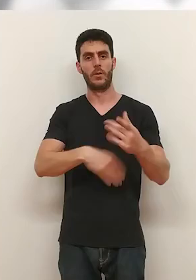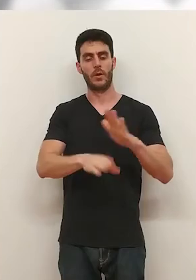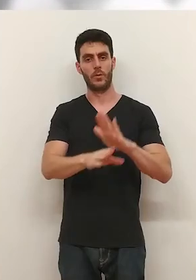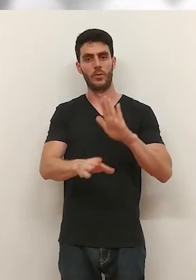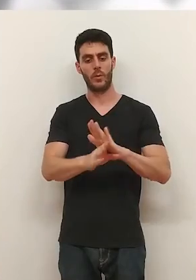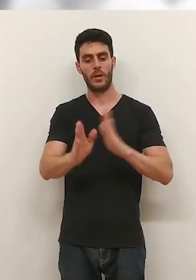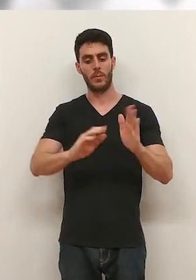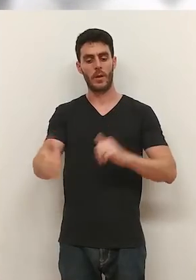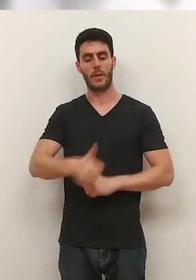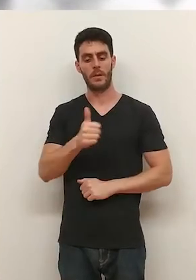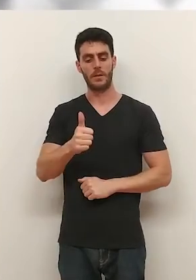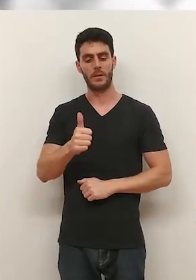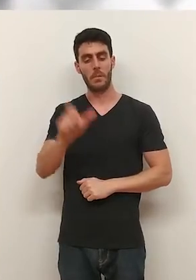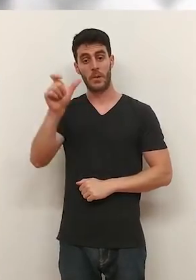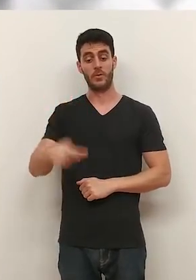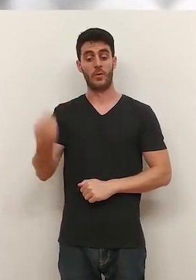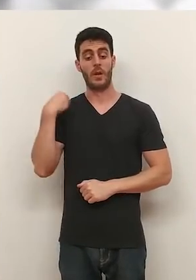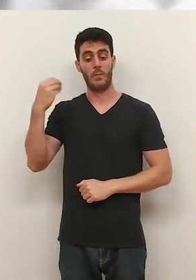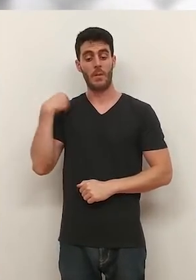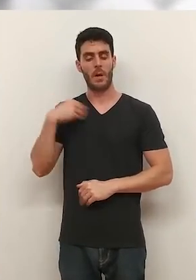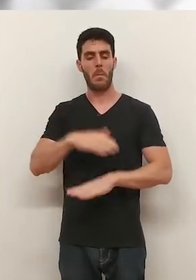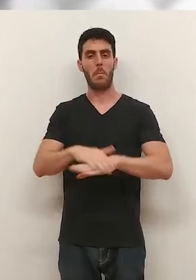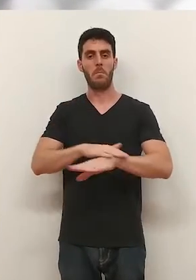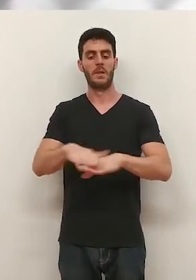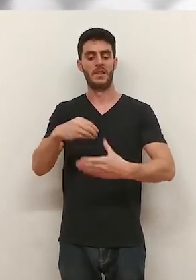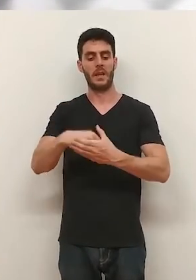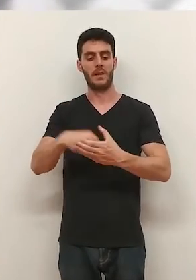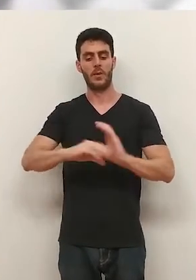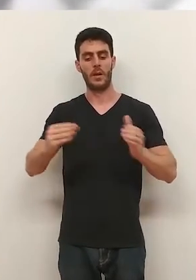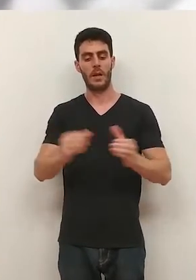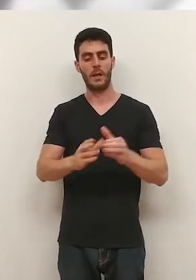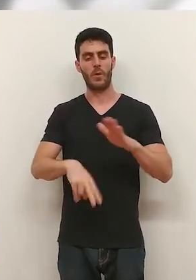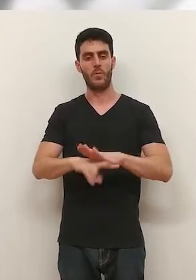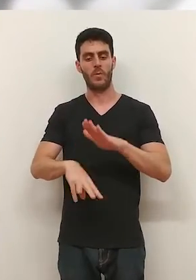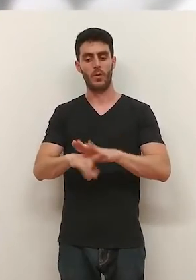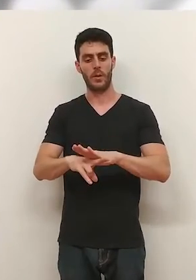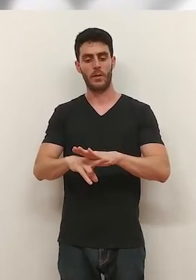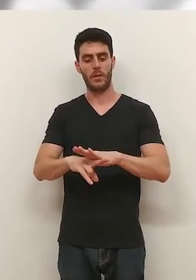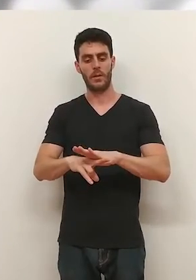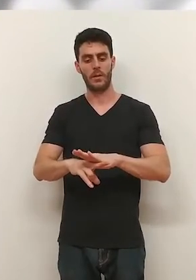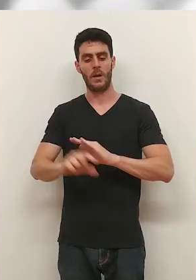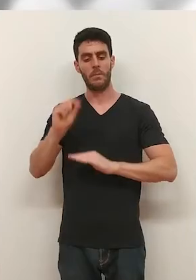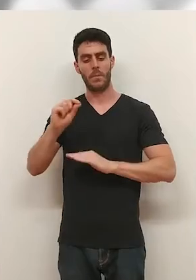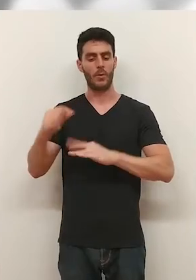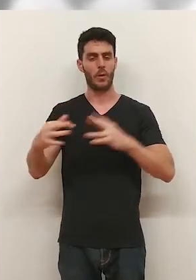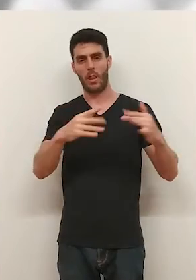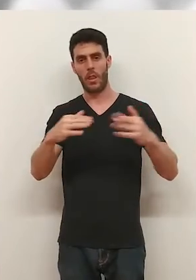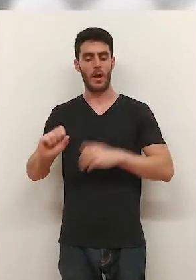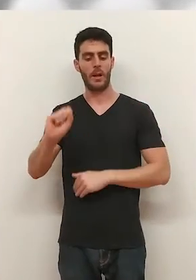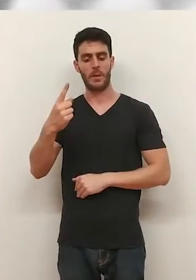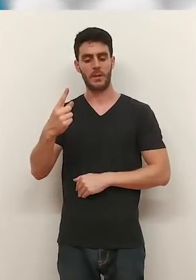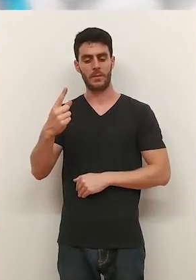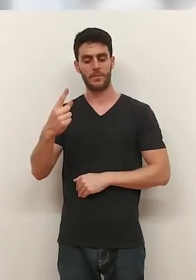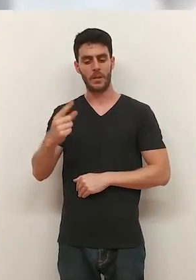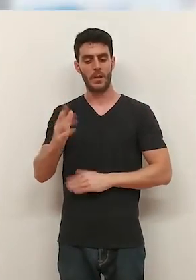vinculación con el club blanquirrojo por una temporada. Caneda ha sido una pieza fundamental en el esquema de Iona, siendo el futbolista de la plantilla que más